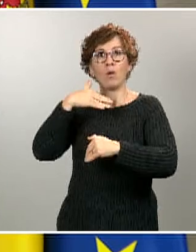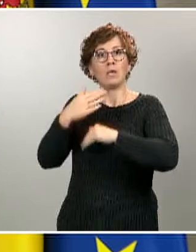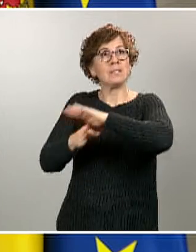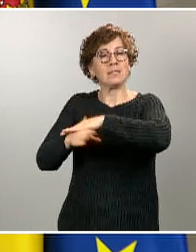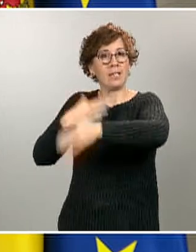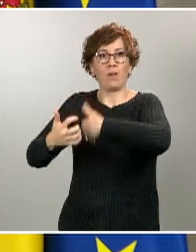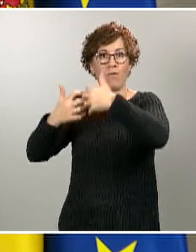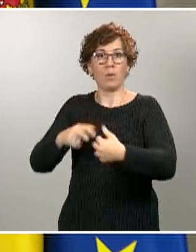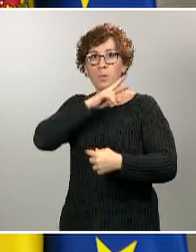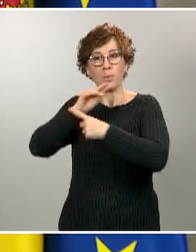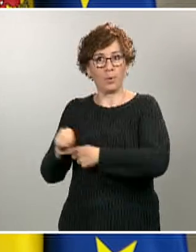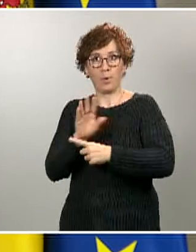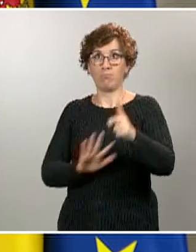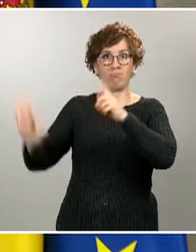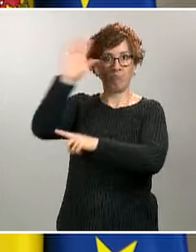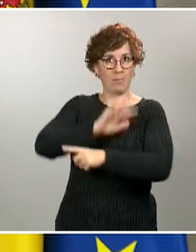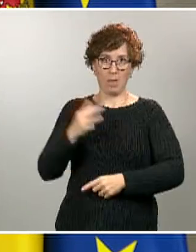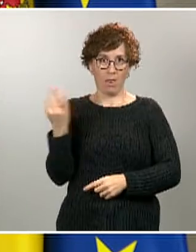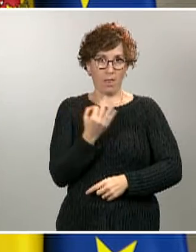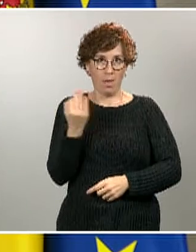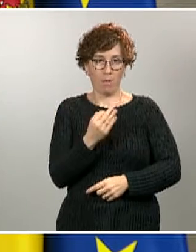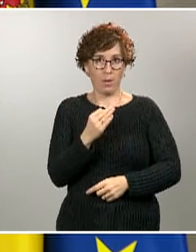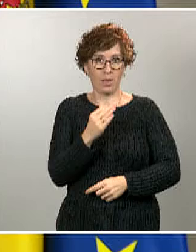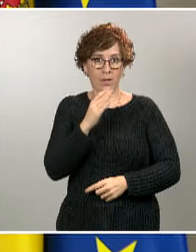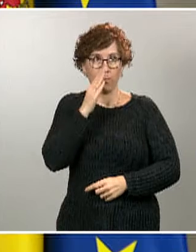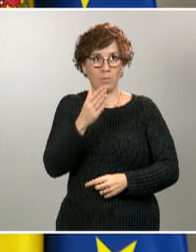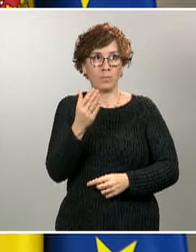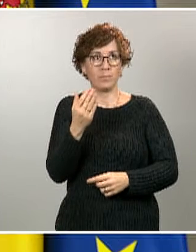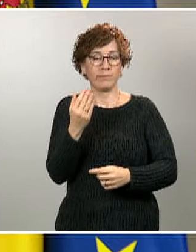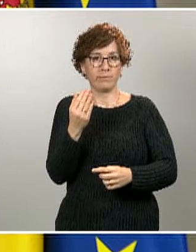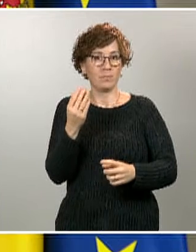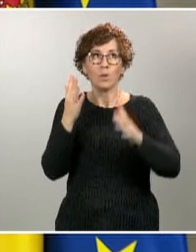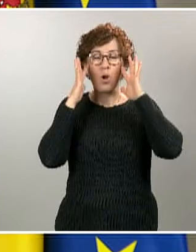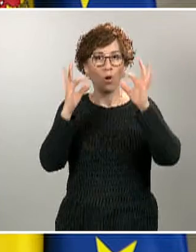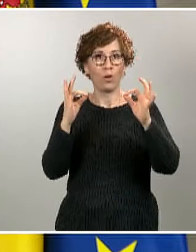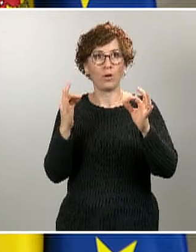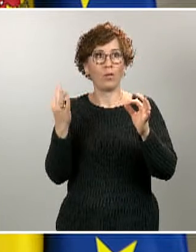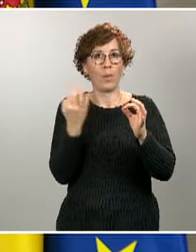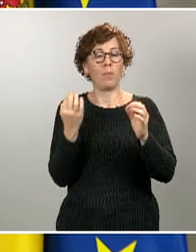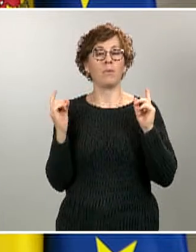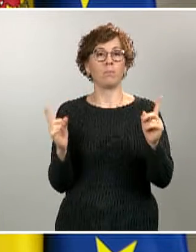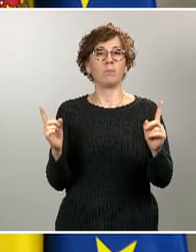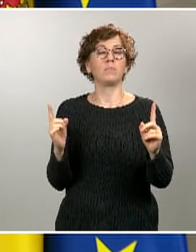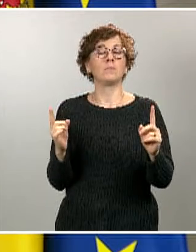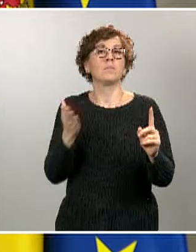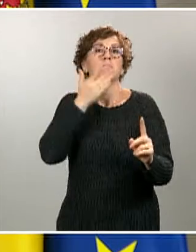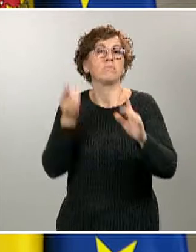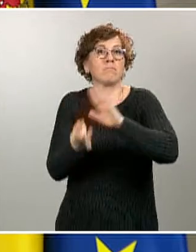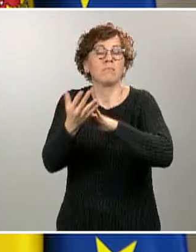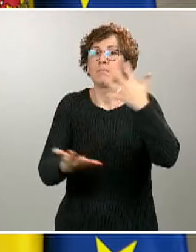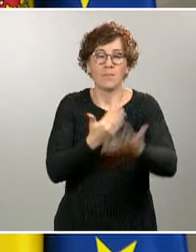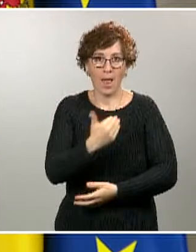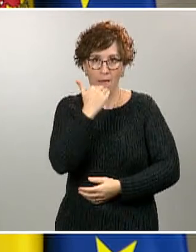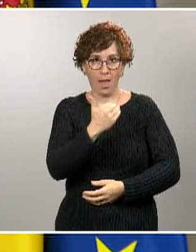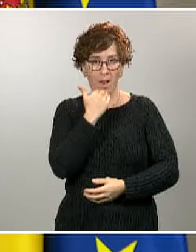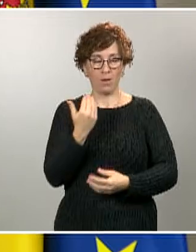porque es necesario estar siempre prevenidos ante cualquier posible eventualidad. Comentamos también el